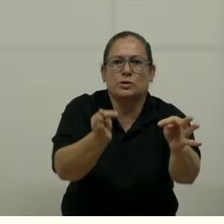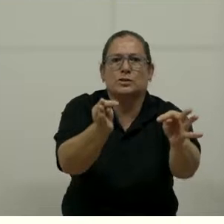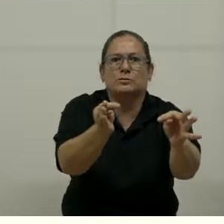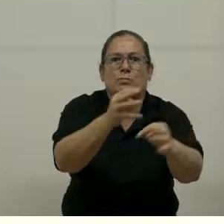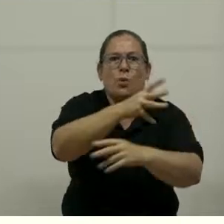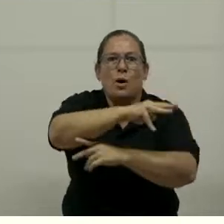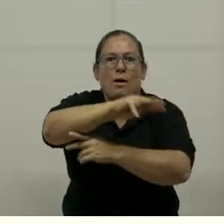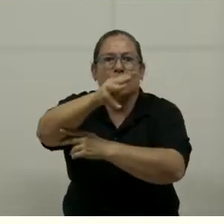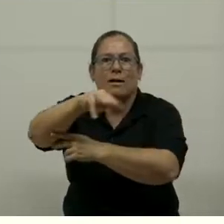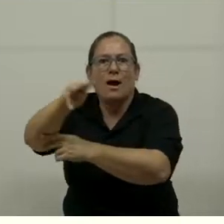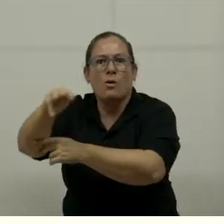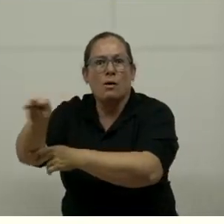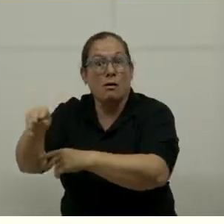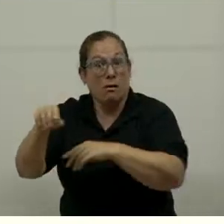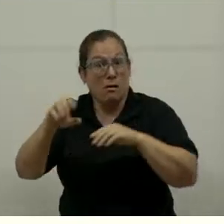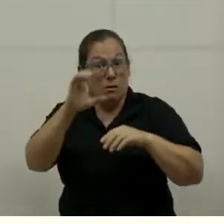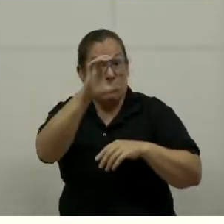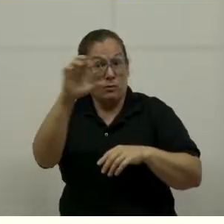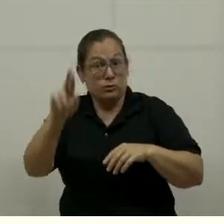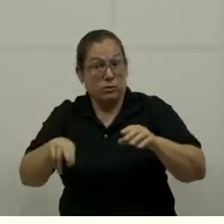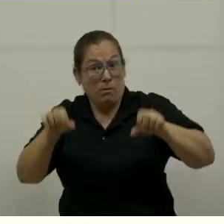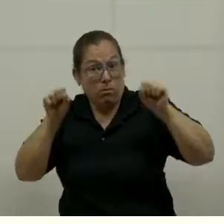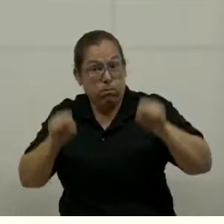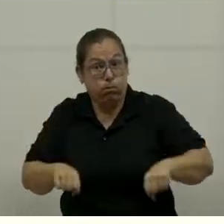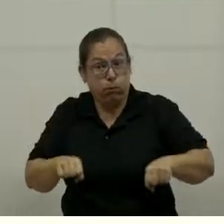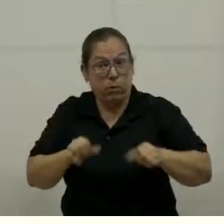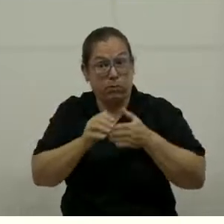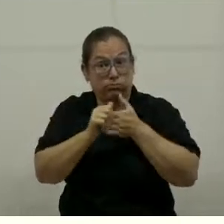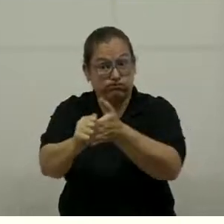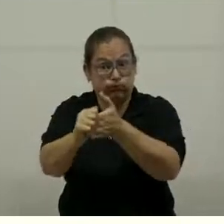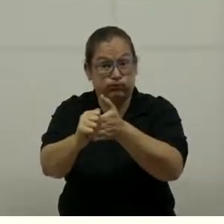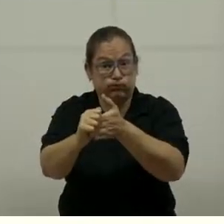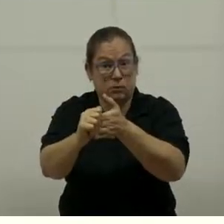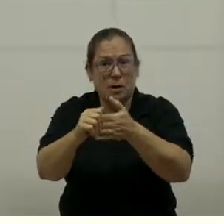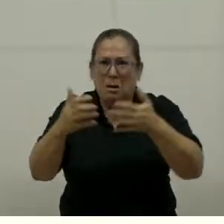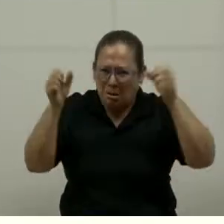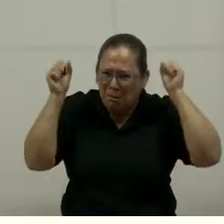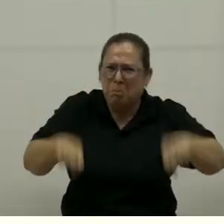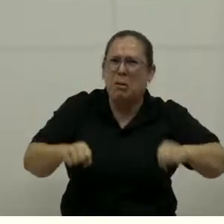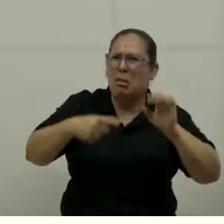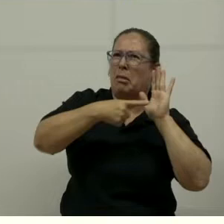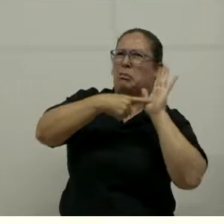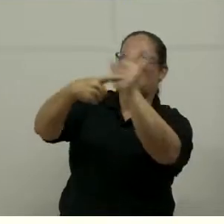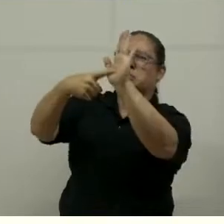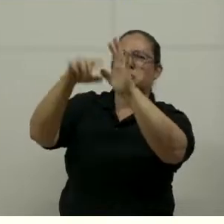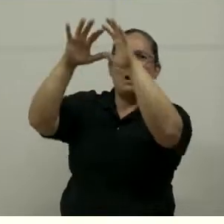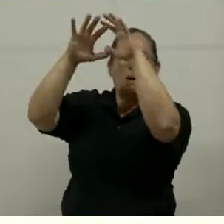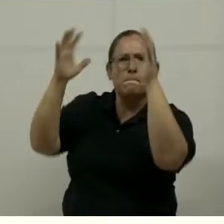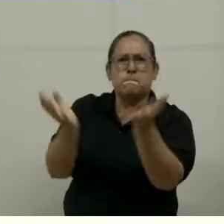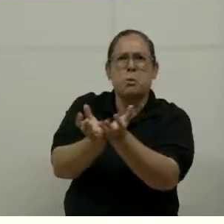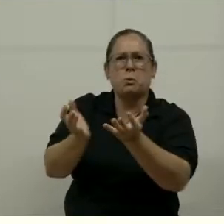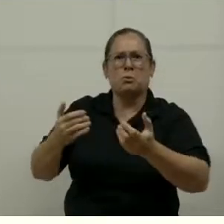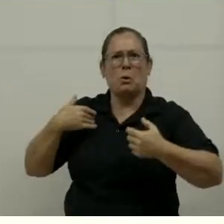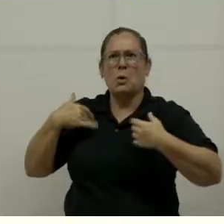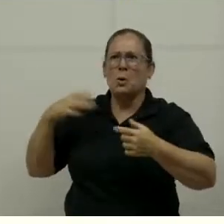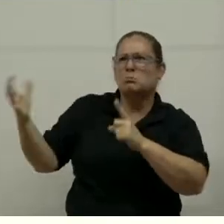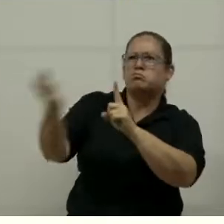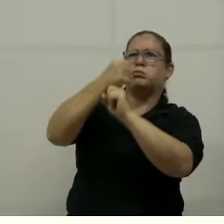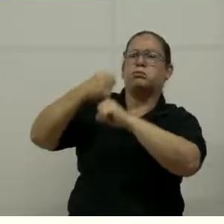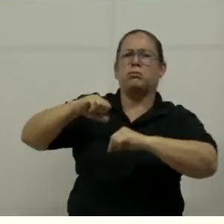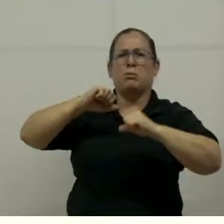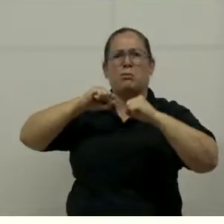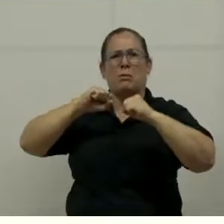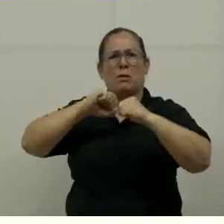líder porque tiene de sobra con qué. Demostrarle al mundo para poder tener ese liderazgo ahí.